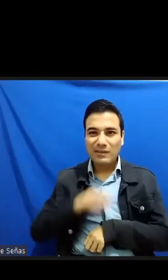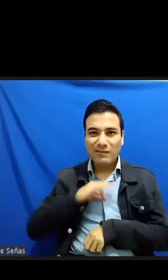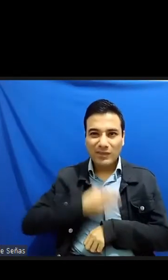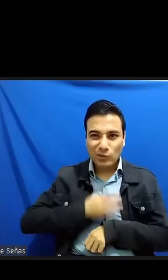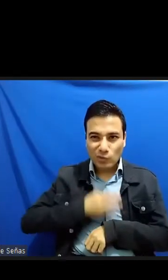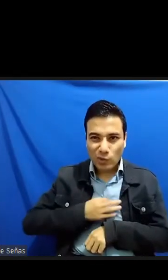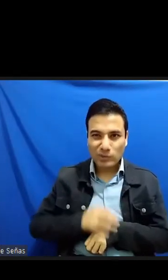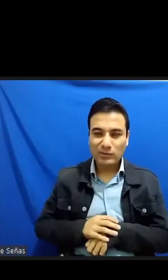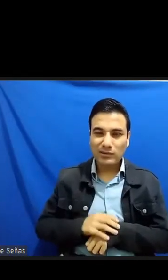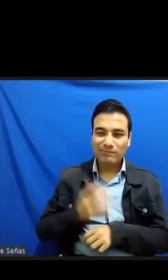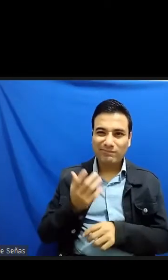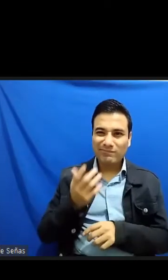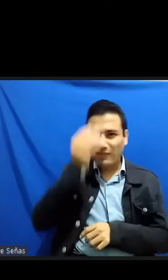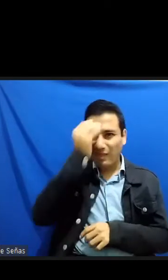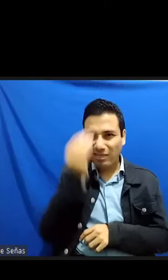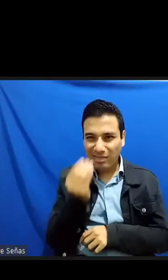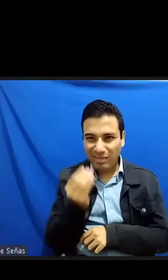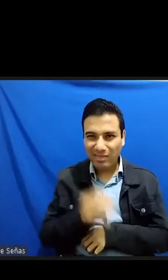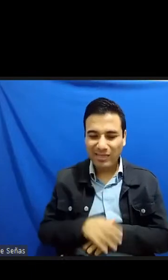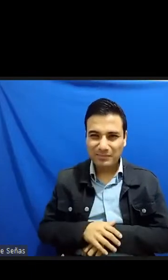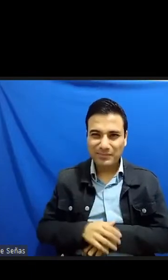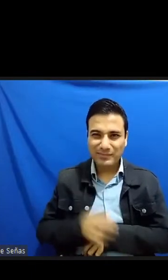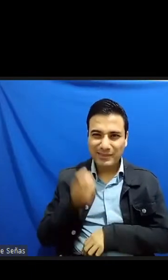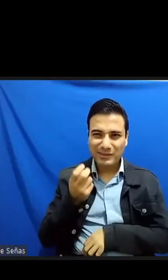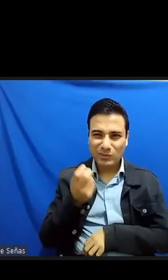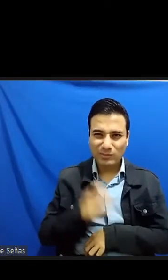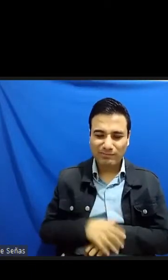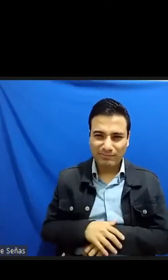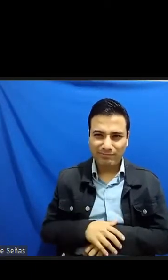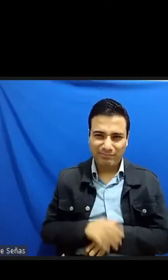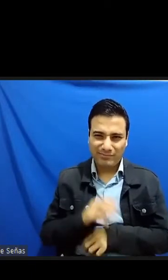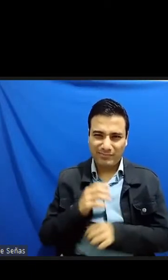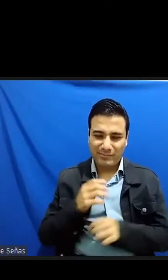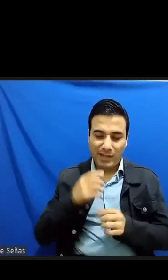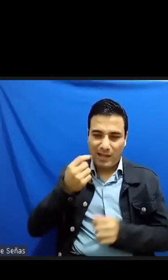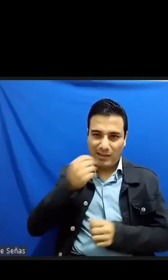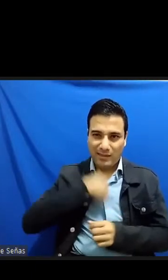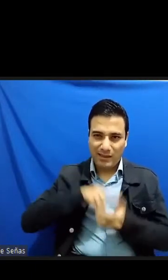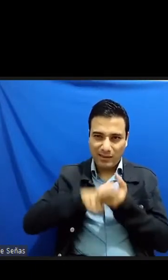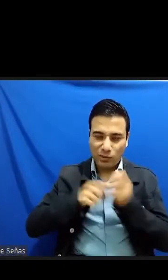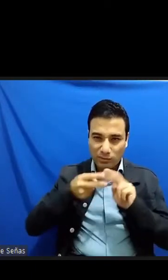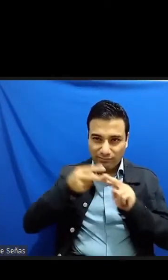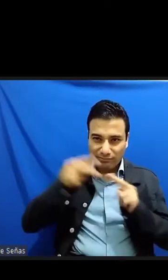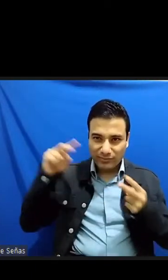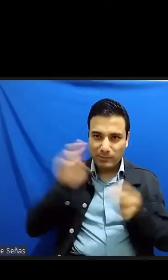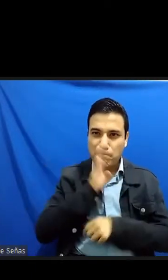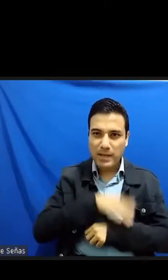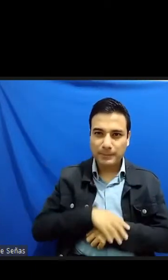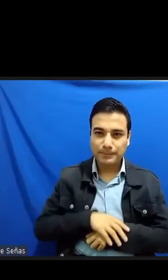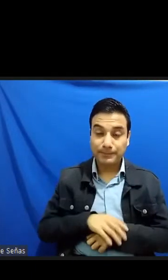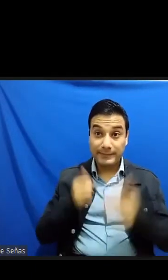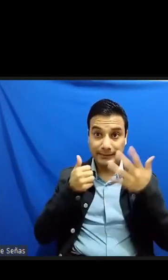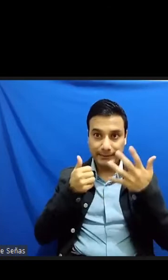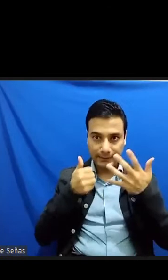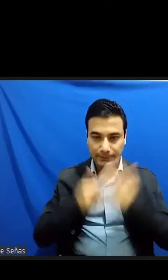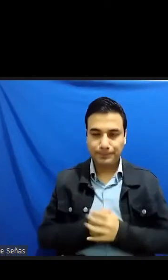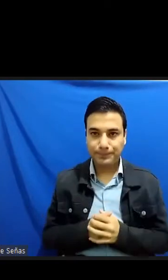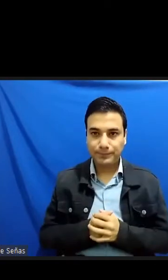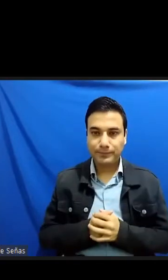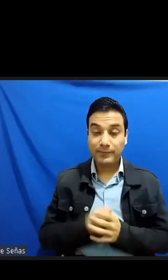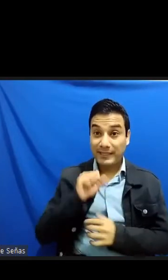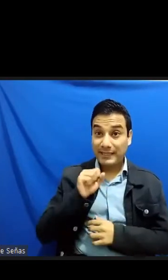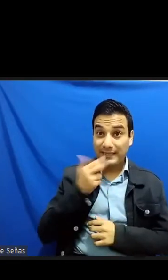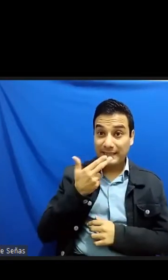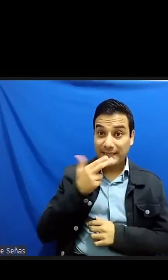quiebre brusco de determinada cadena genética seis Shiki Nagaoka